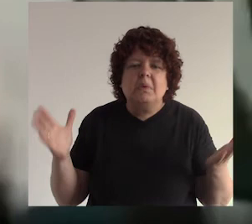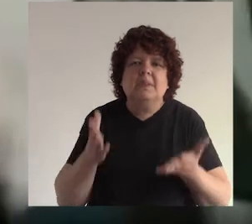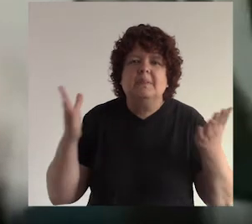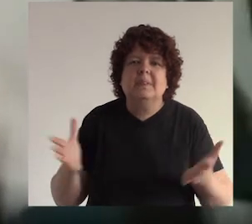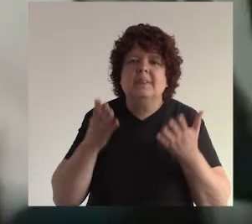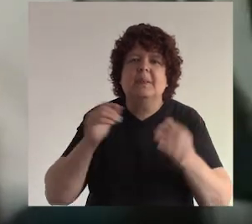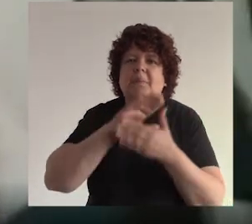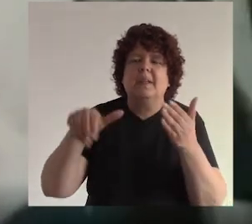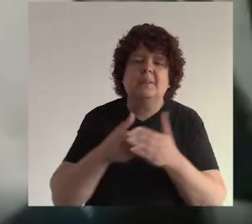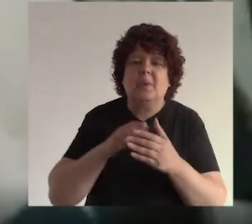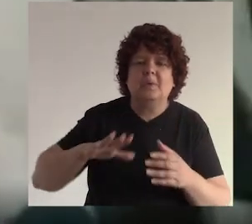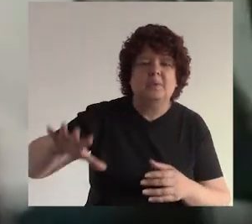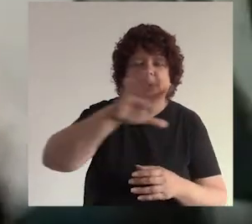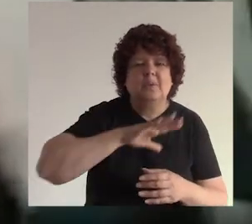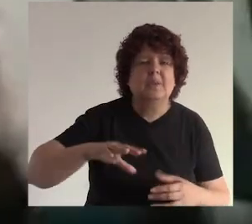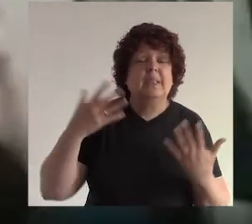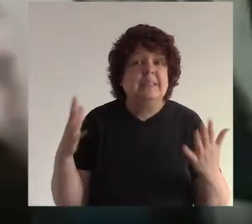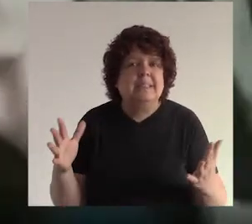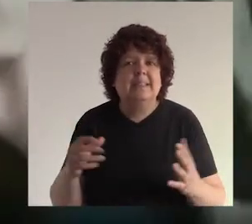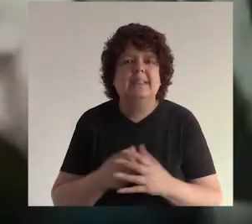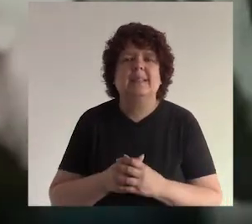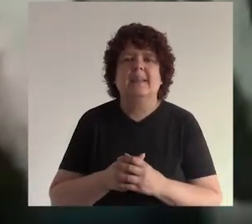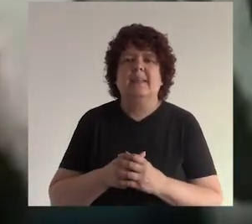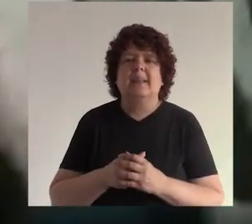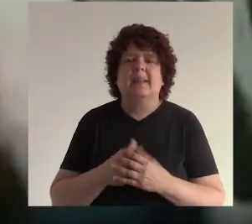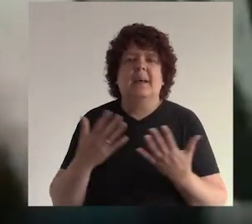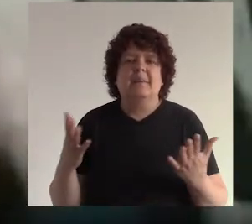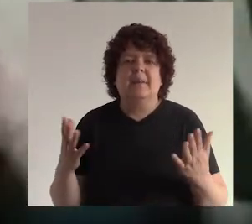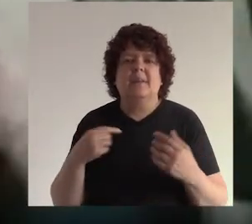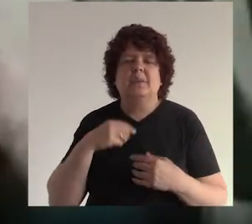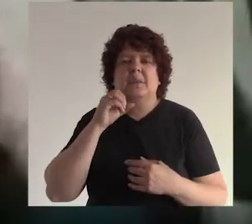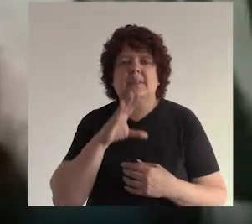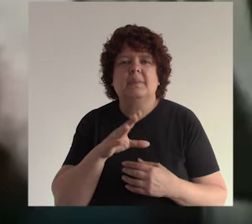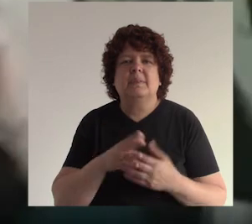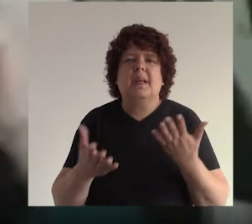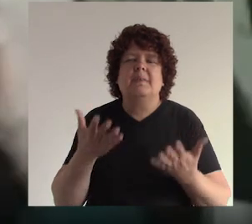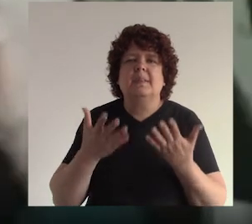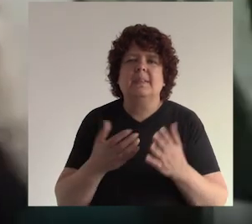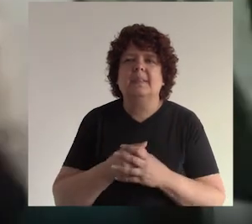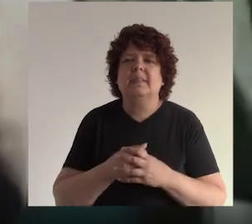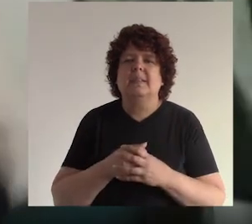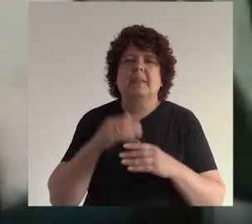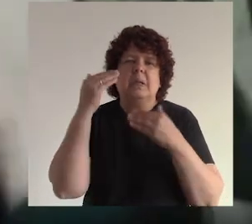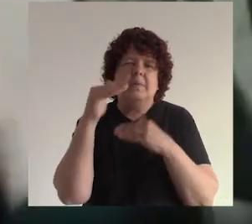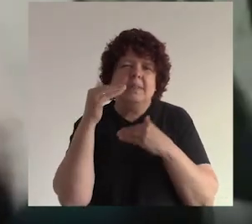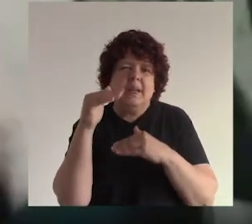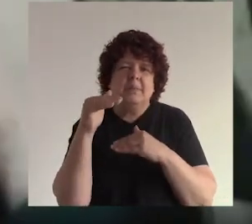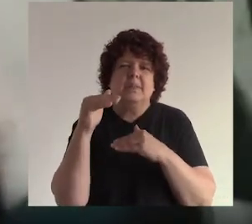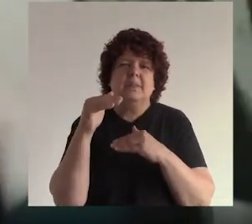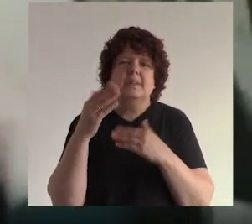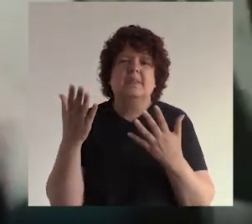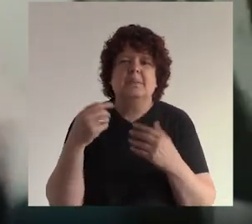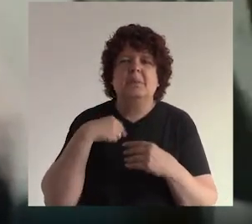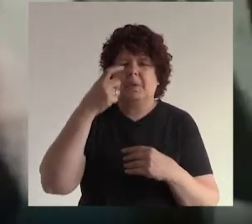una motivación para todos nosotros ¿no? miren a ver nosotros decimos ¿no? a veces nos ponemos y nos limitamos